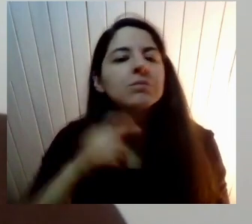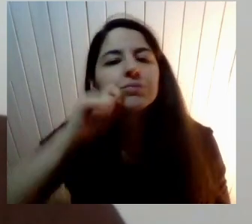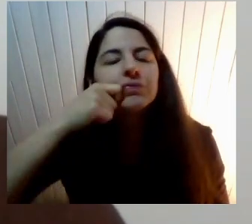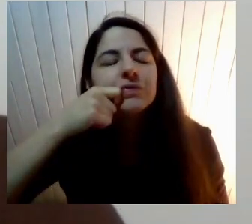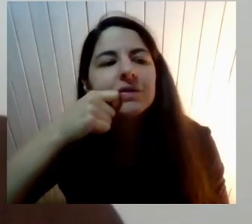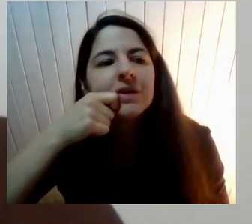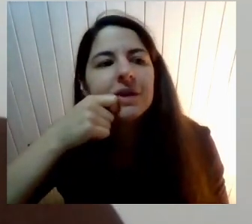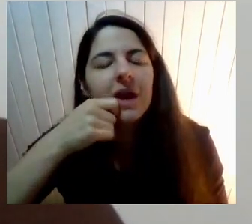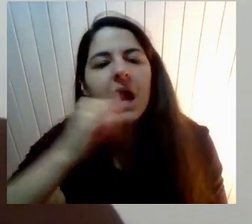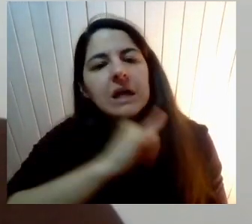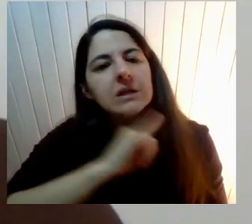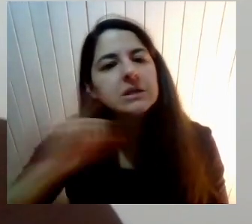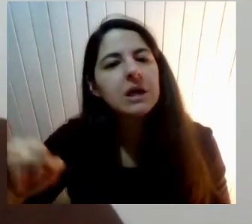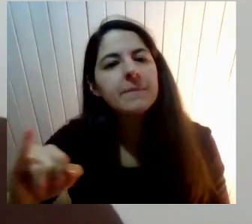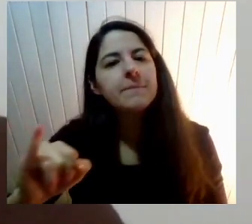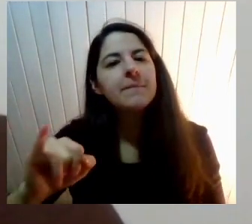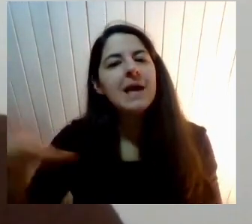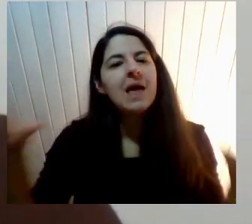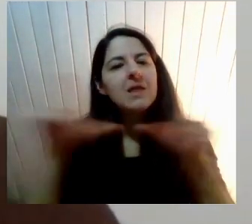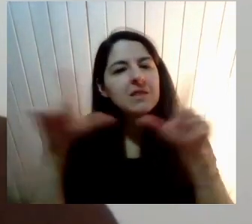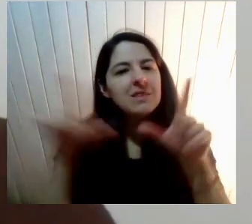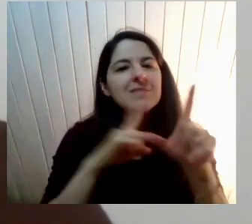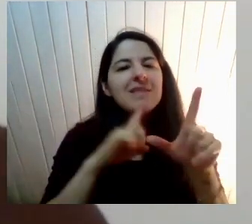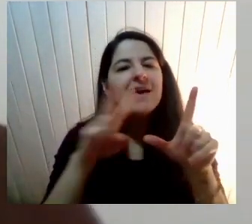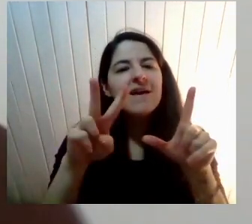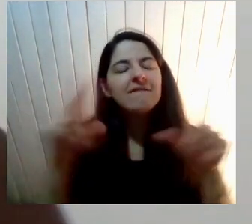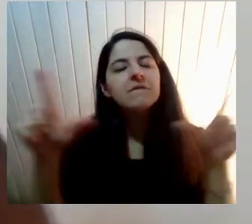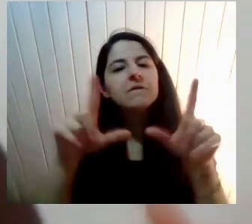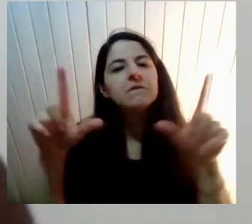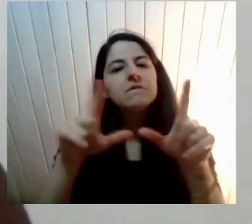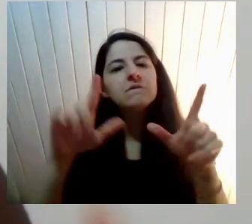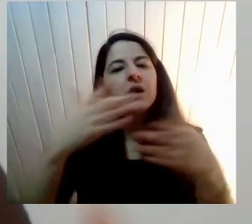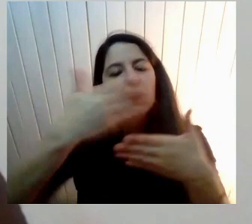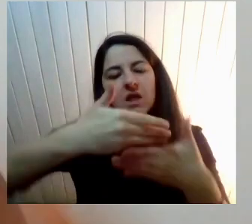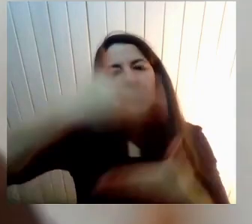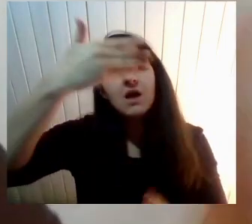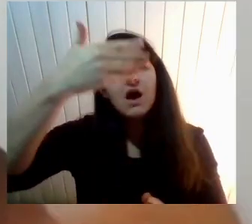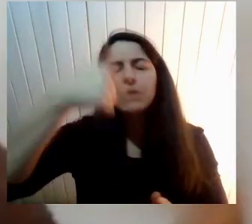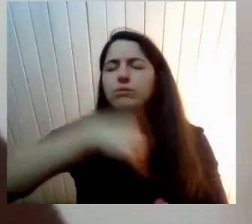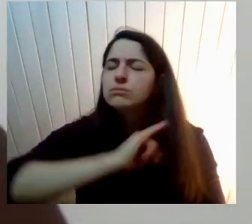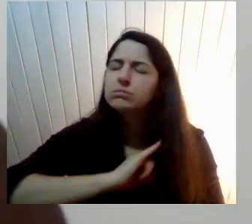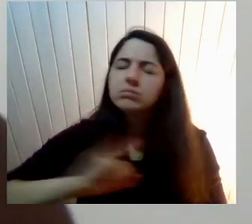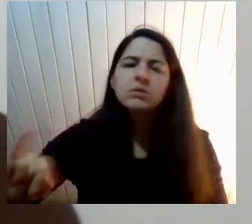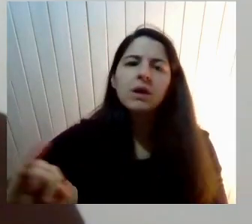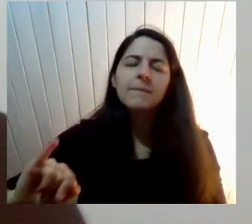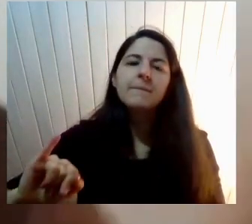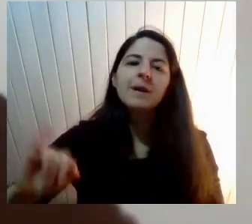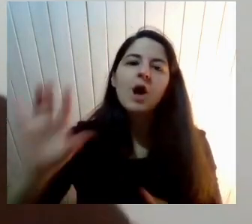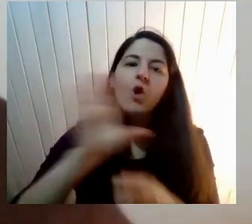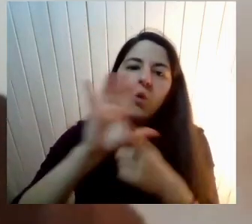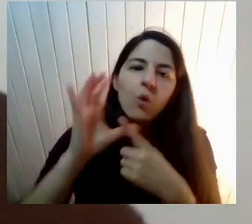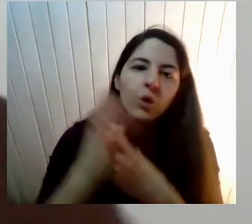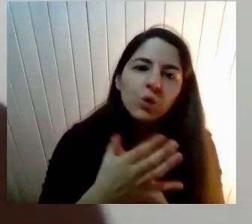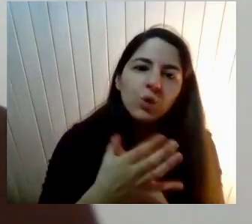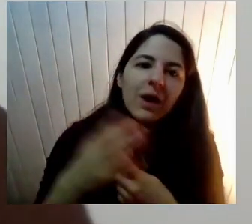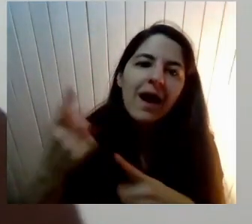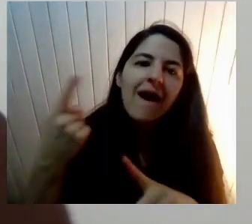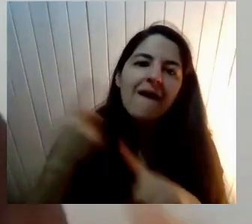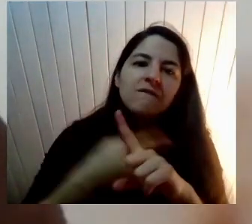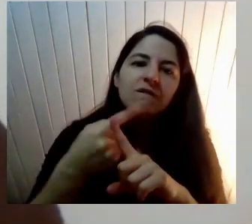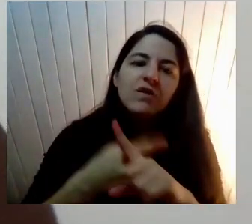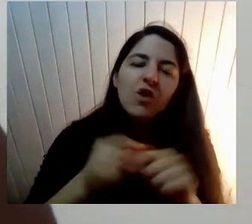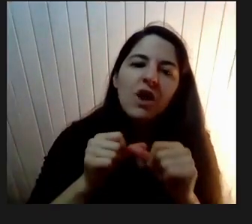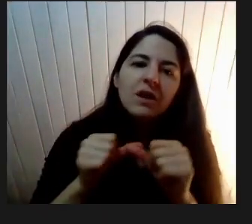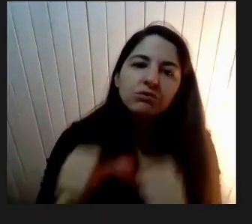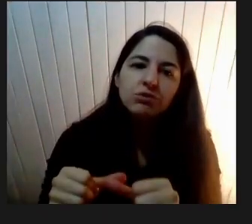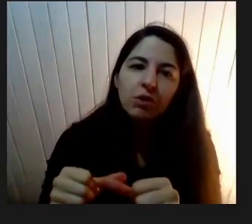comunicación Por quien difunde Estereotipos Como la cultura De la violación Es aquella cultura Que deja libre Un violador Y